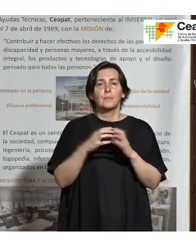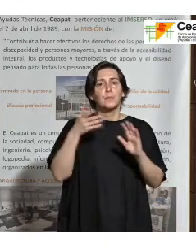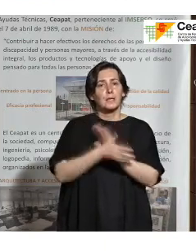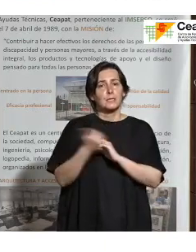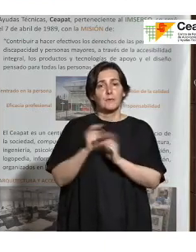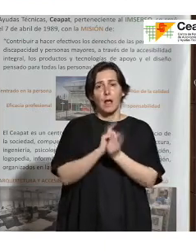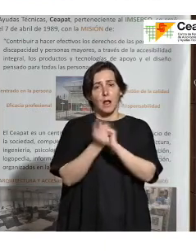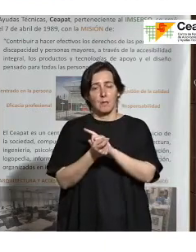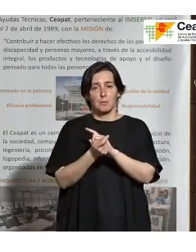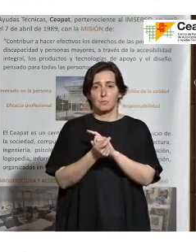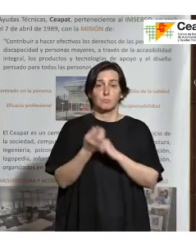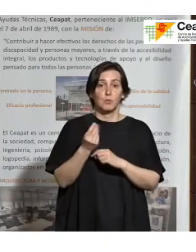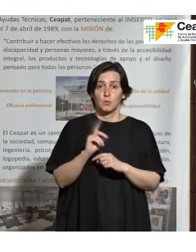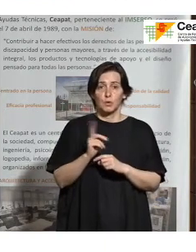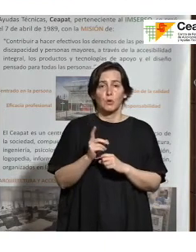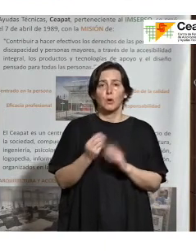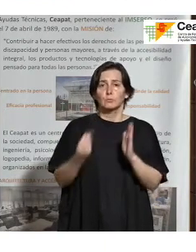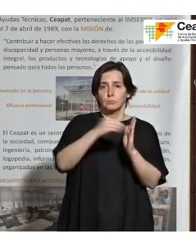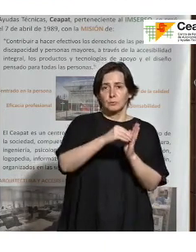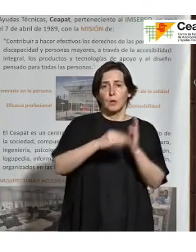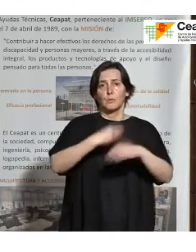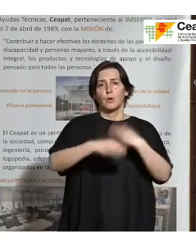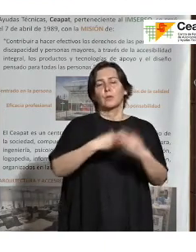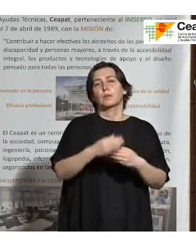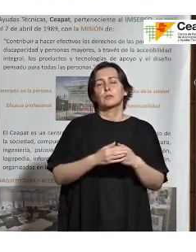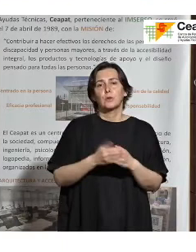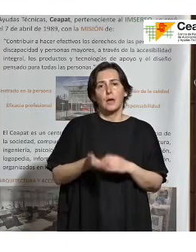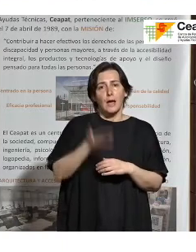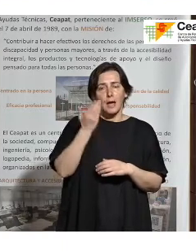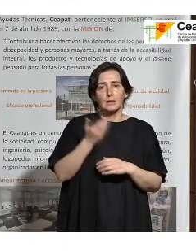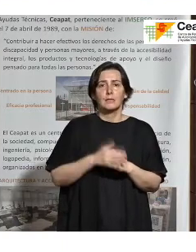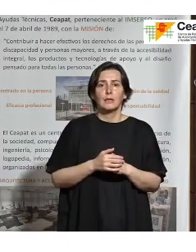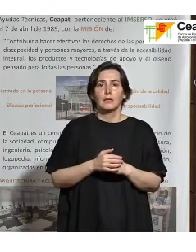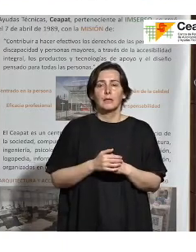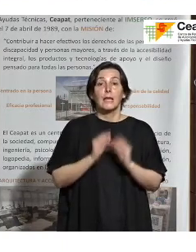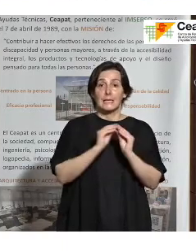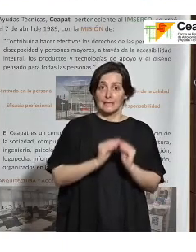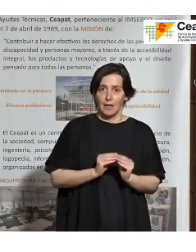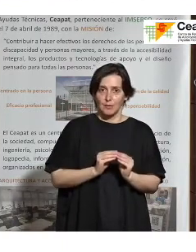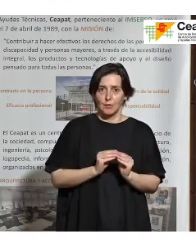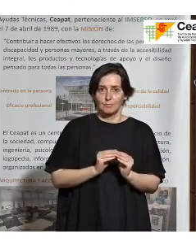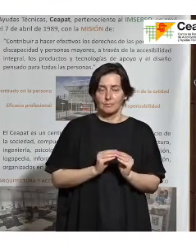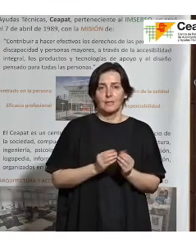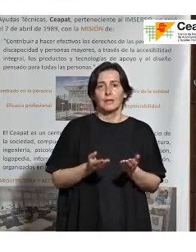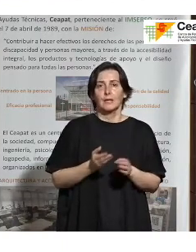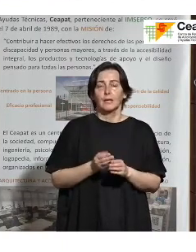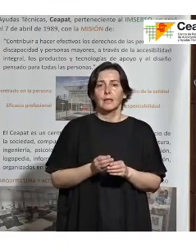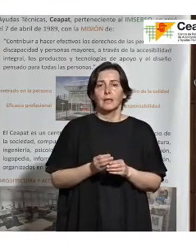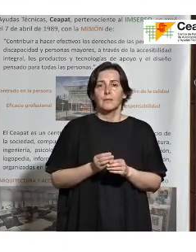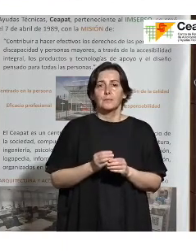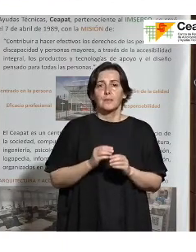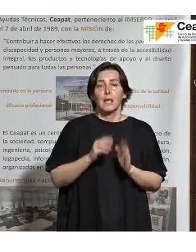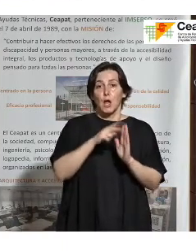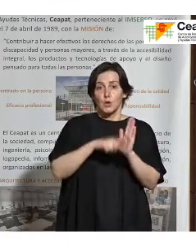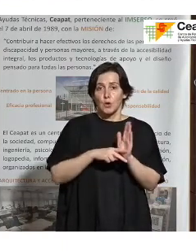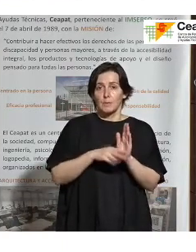no ha habido muchos. Sí que hemos incorporado en el proceso de alta que tengamos recogida también la instalación. Que no sé por qué en la elaboración de la norma